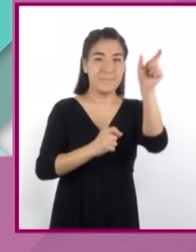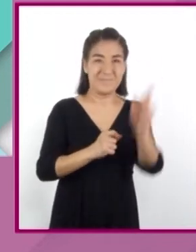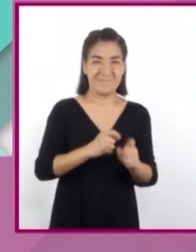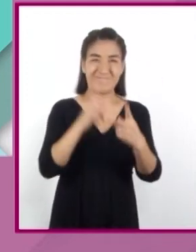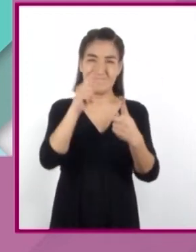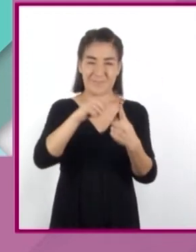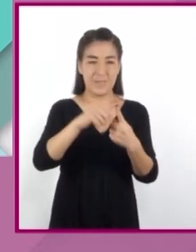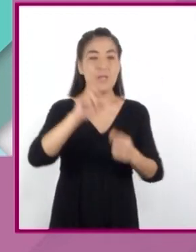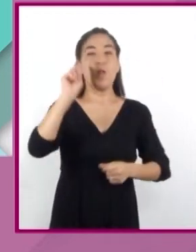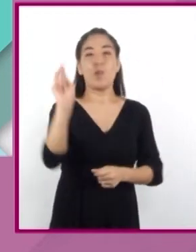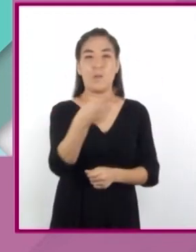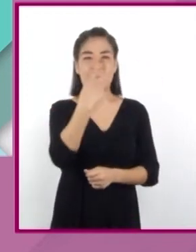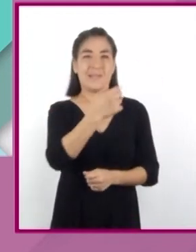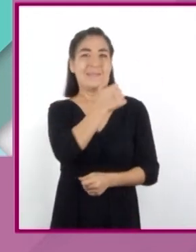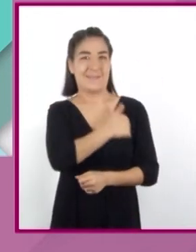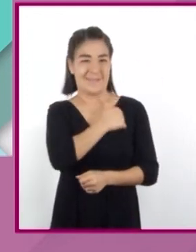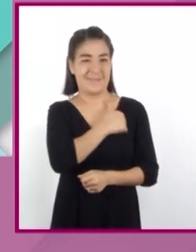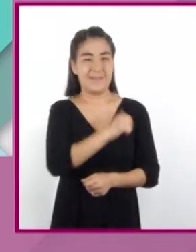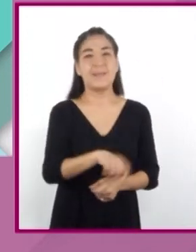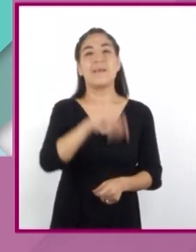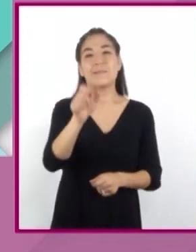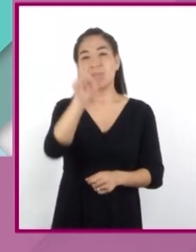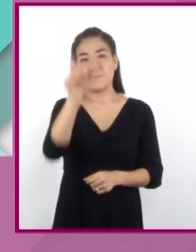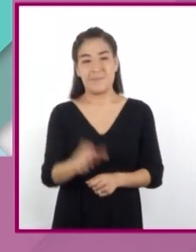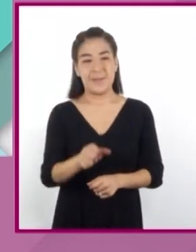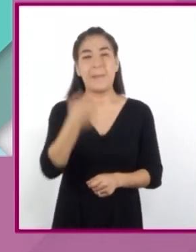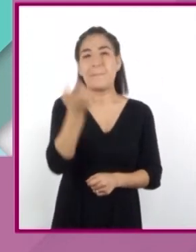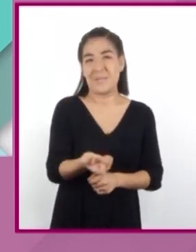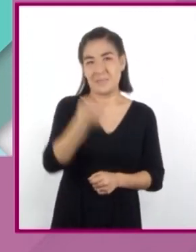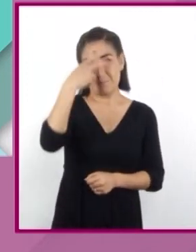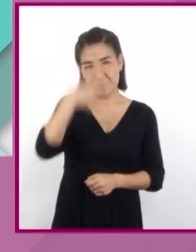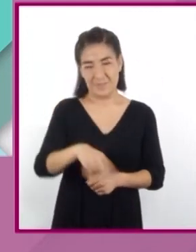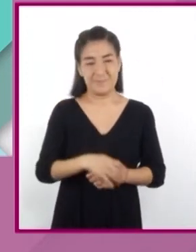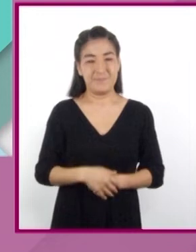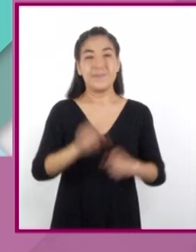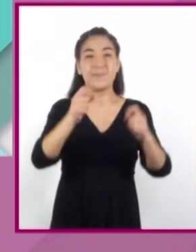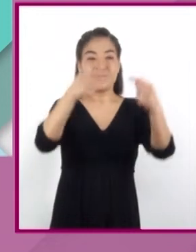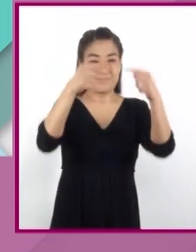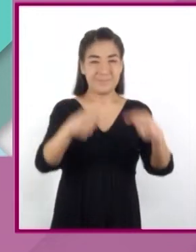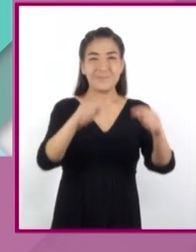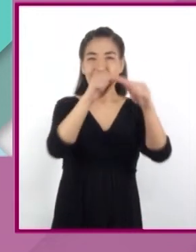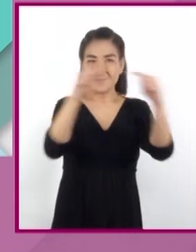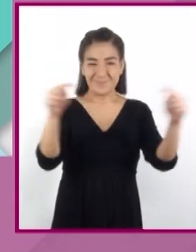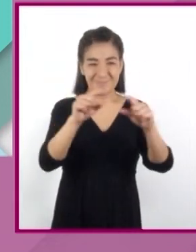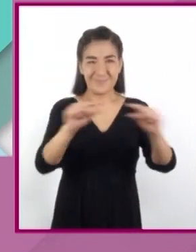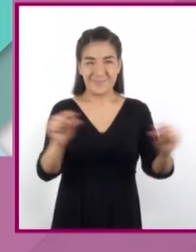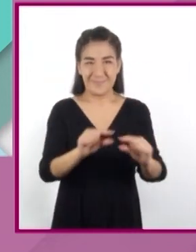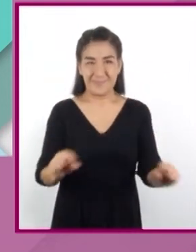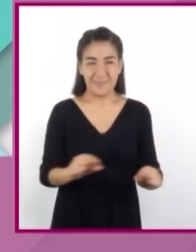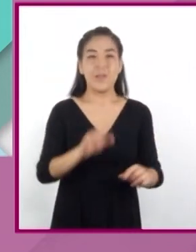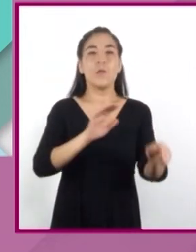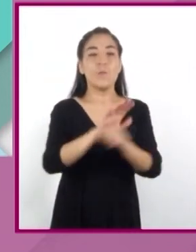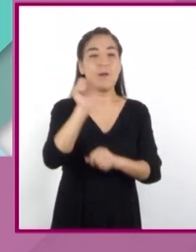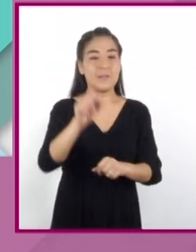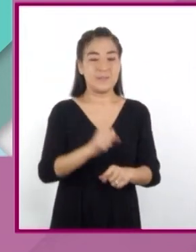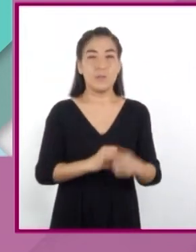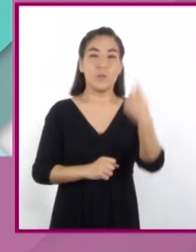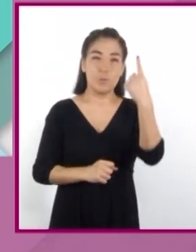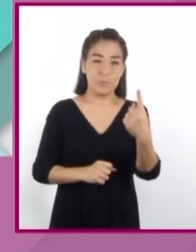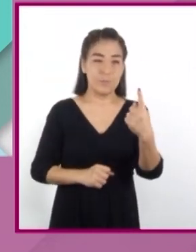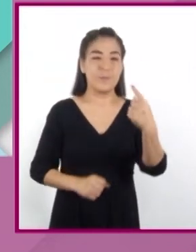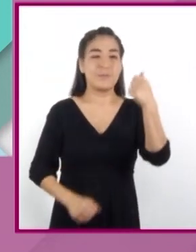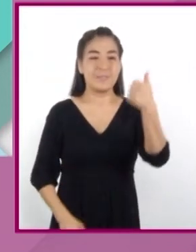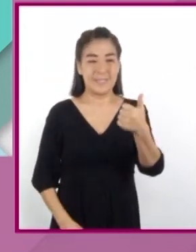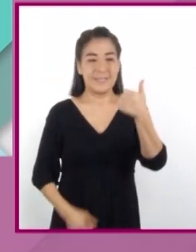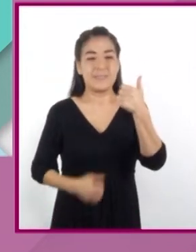canadienses y pesos mexicanos. Debajo 8 filas con los valores para dólares canadienses de 1, 6,